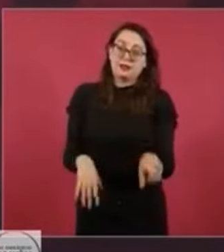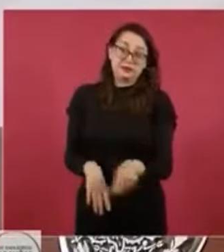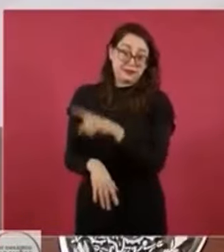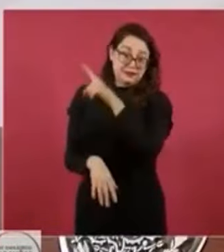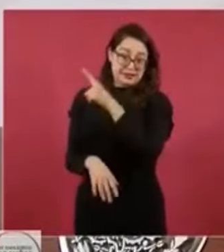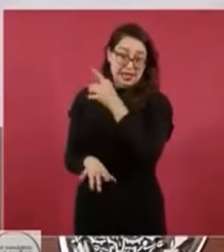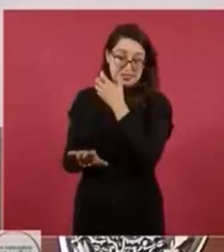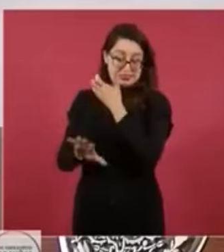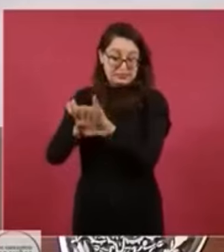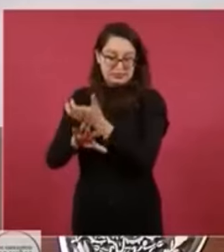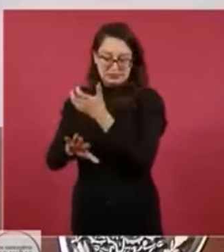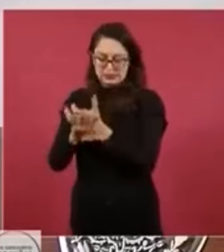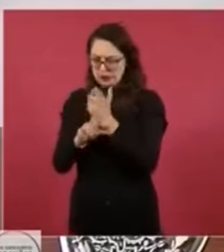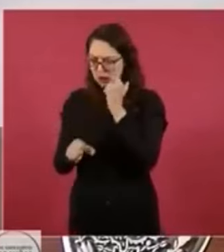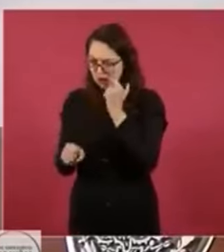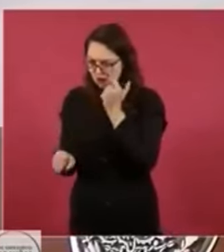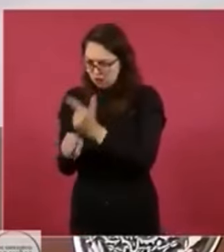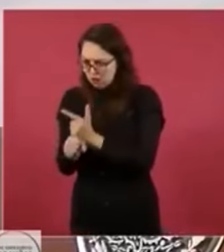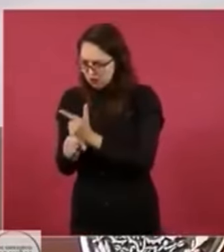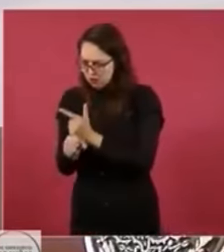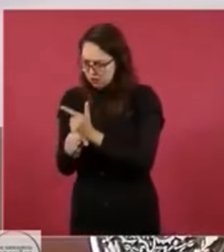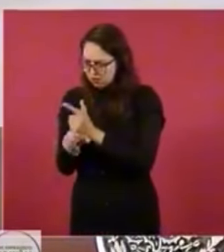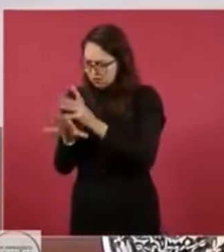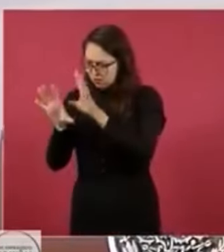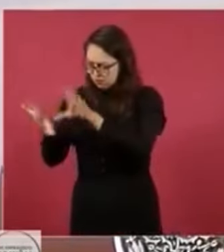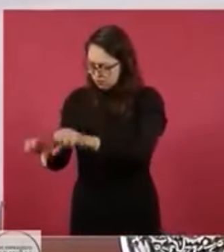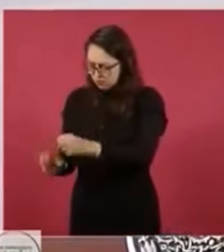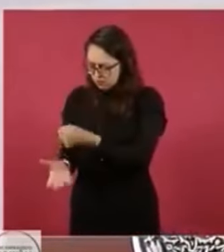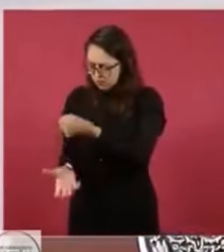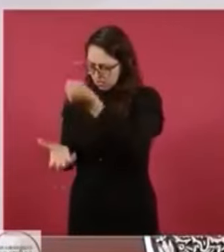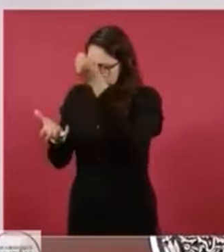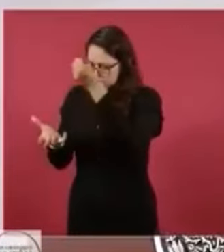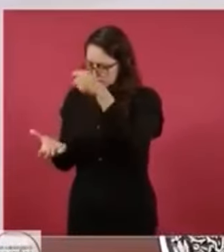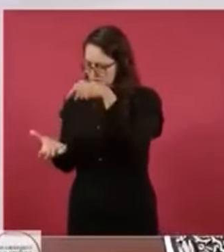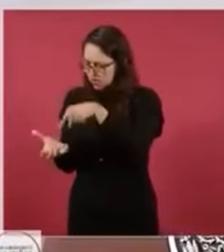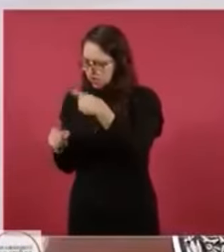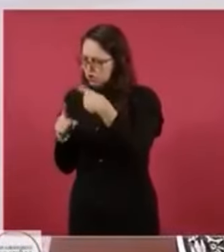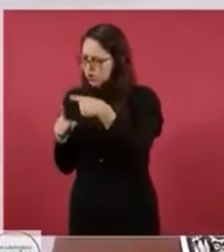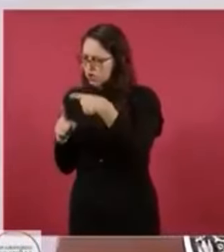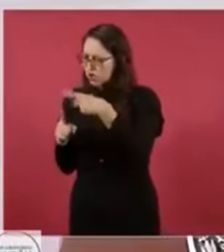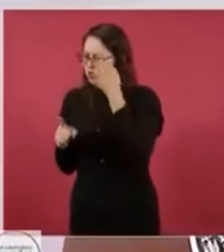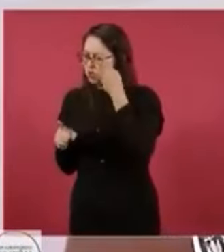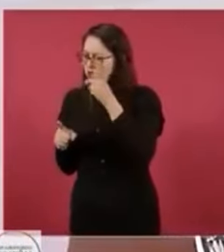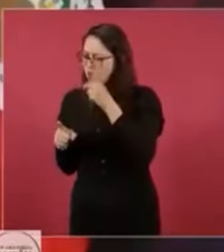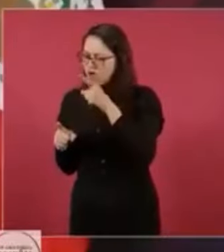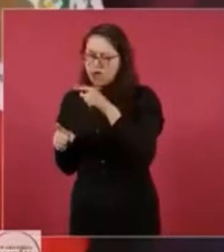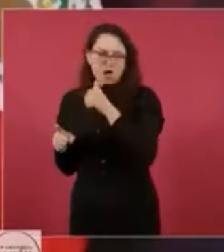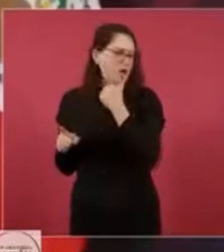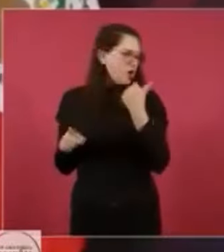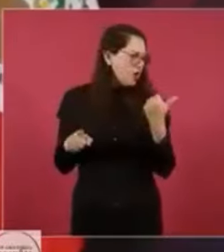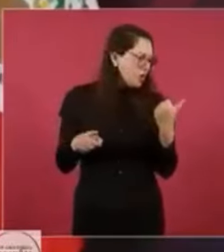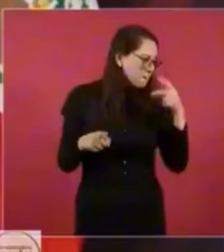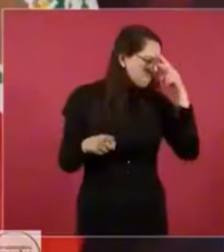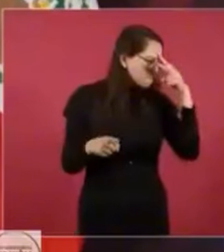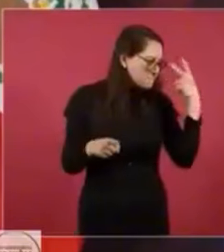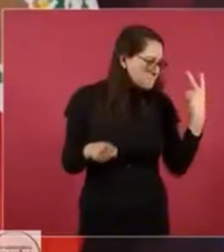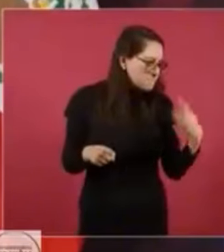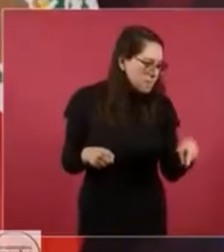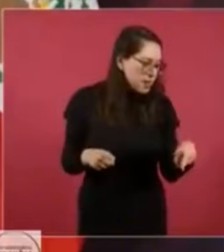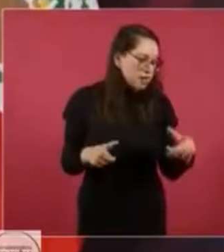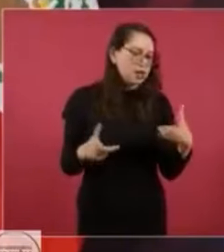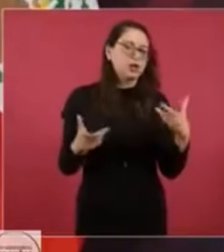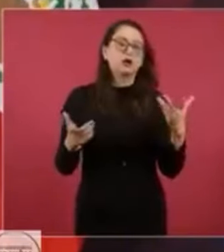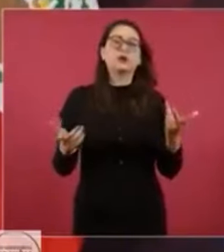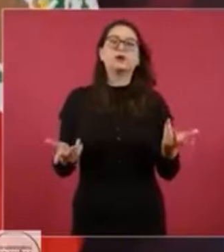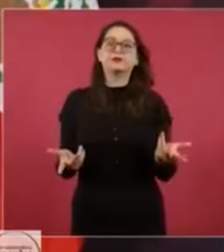por una confiscación a un exfuncionario del